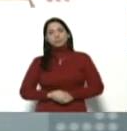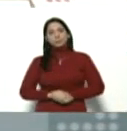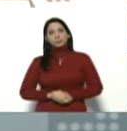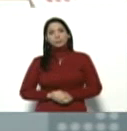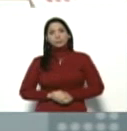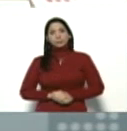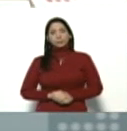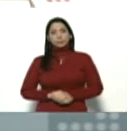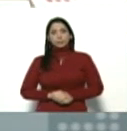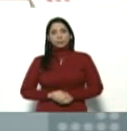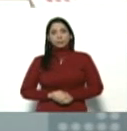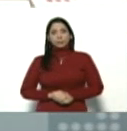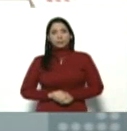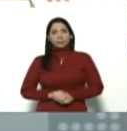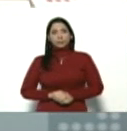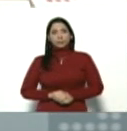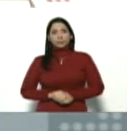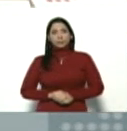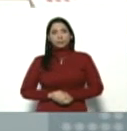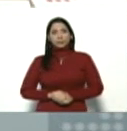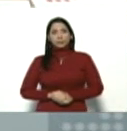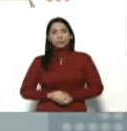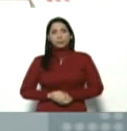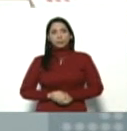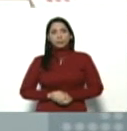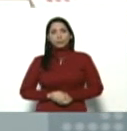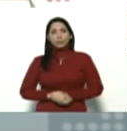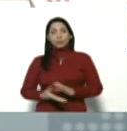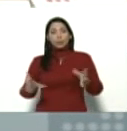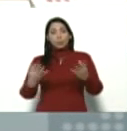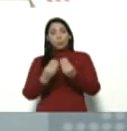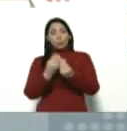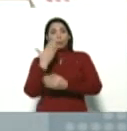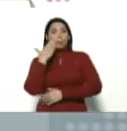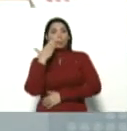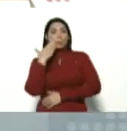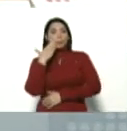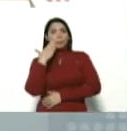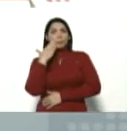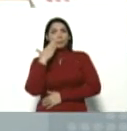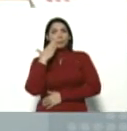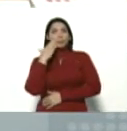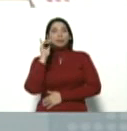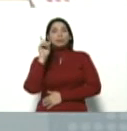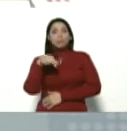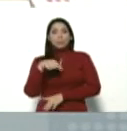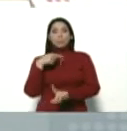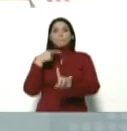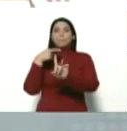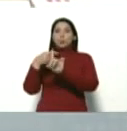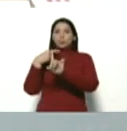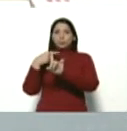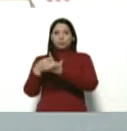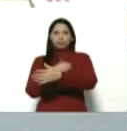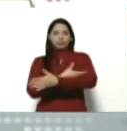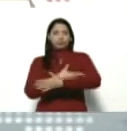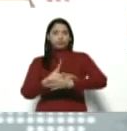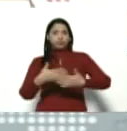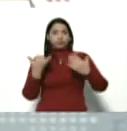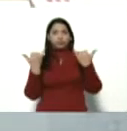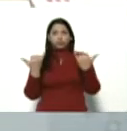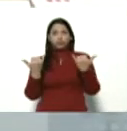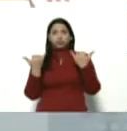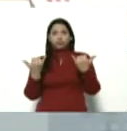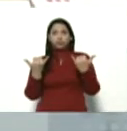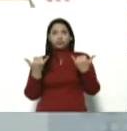junto a su madre, que dio positiva también. Actualmente está